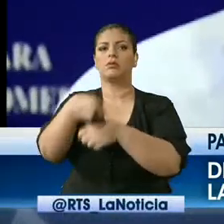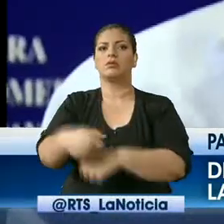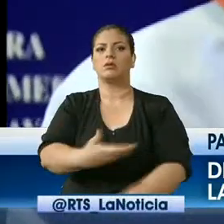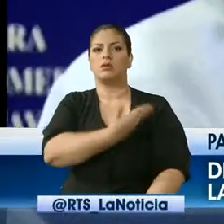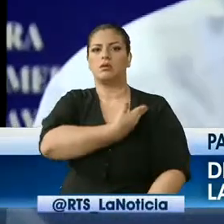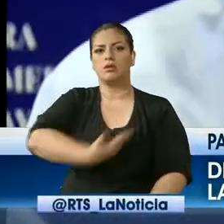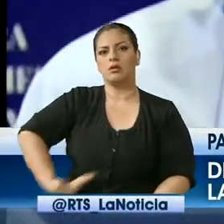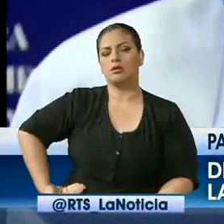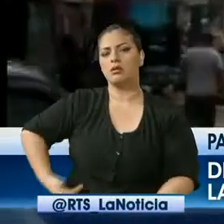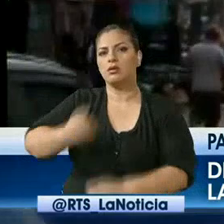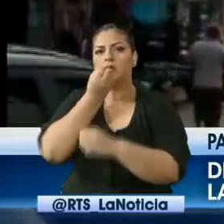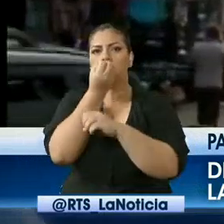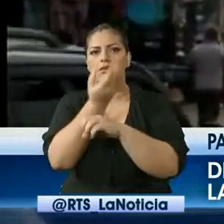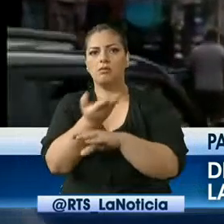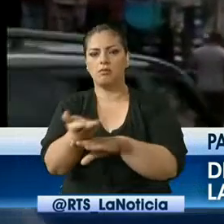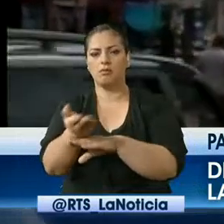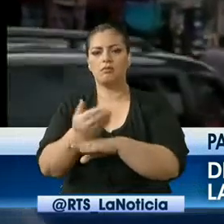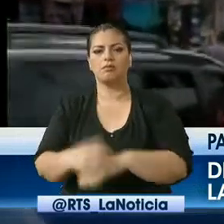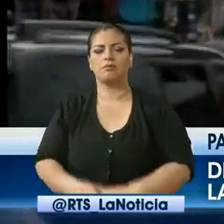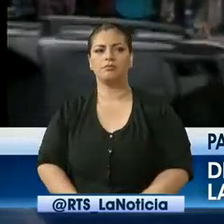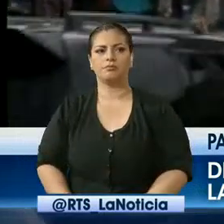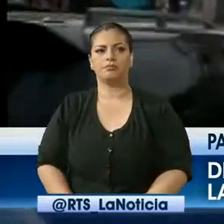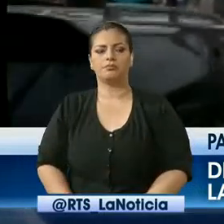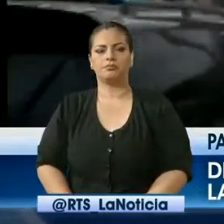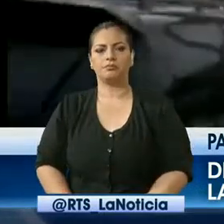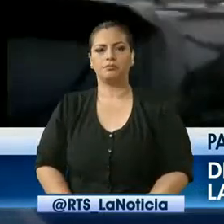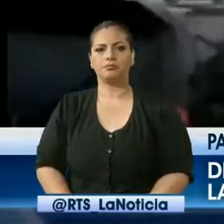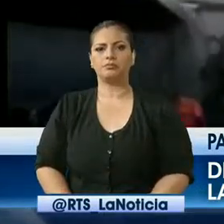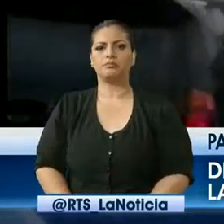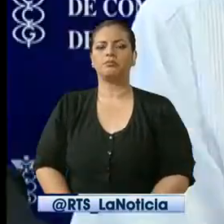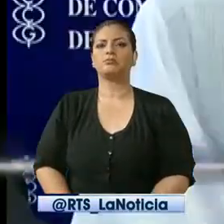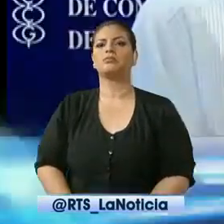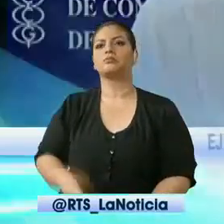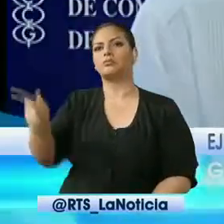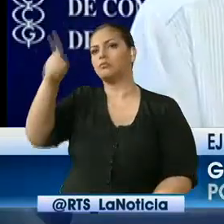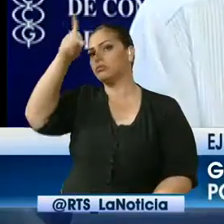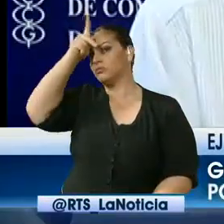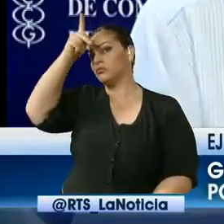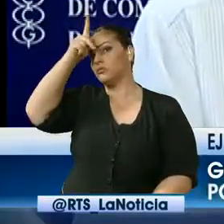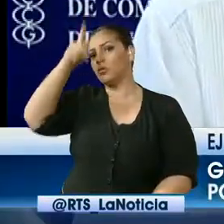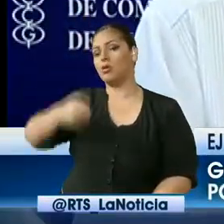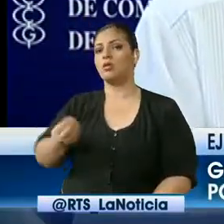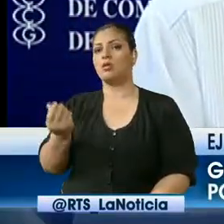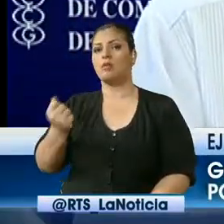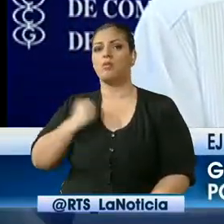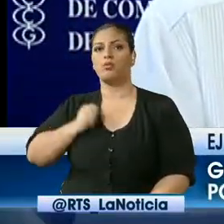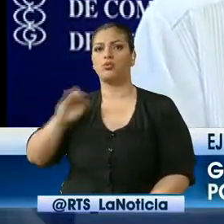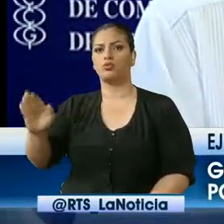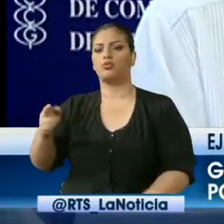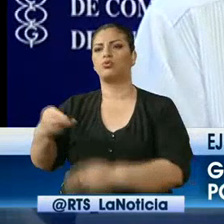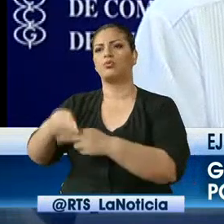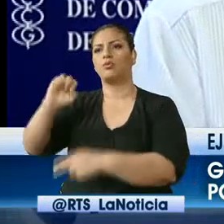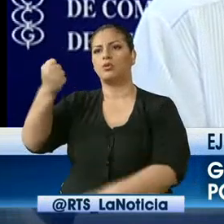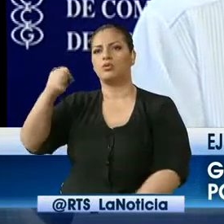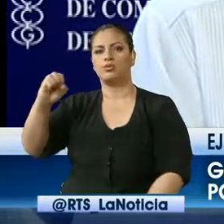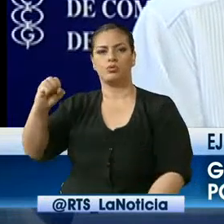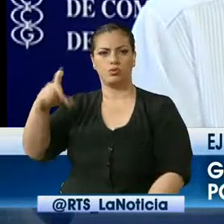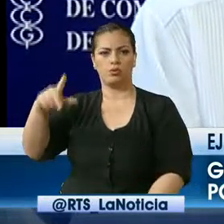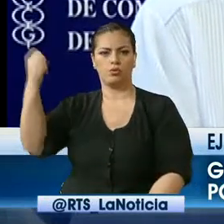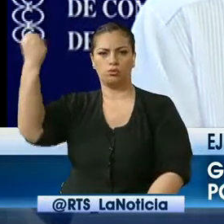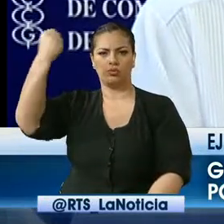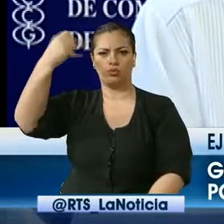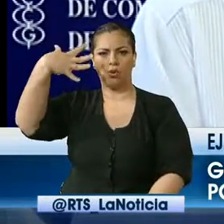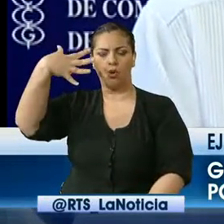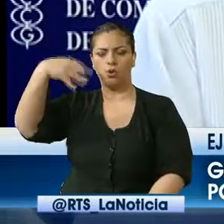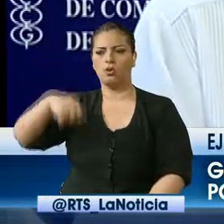Las contingencias estatales frente a la devaluación del sol peruano. Lo único que hace es que los ecuatorianos que vivimos en frontera